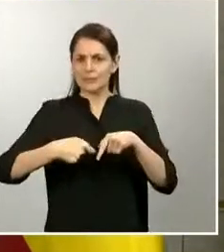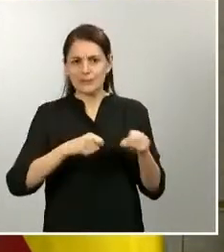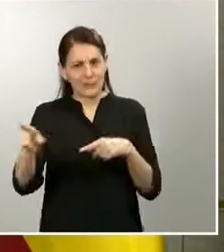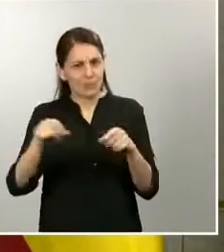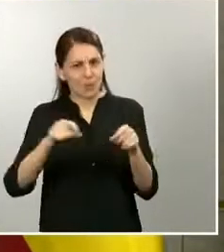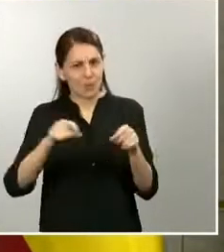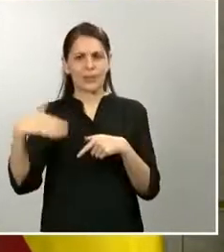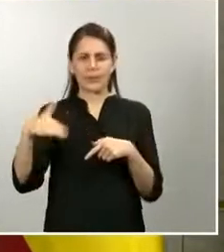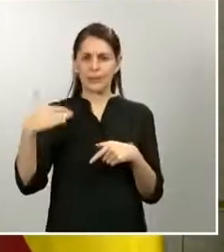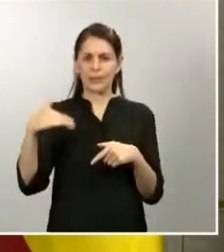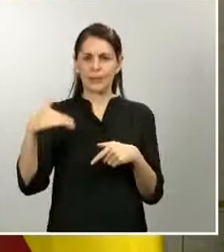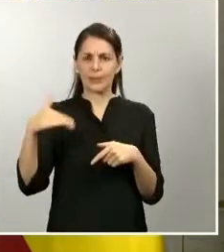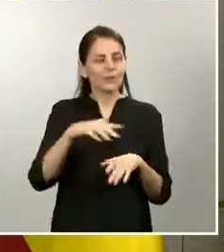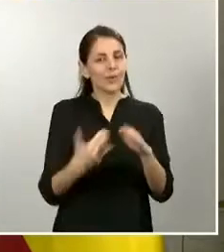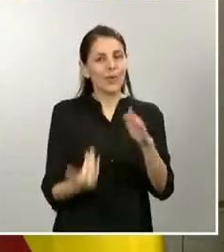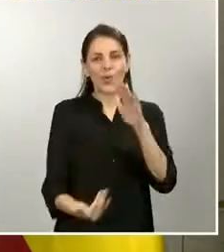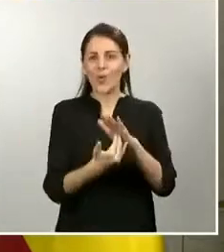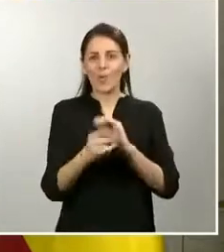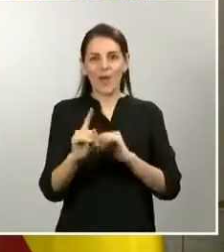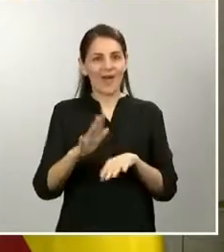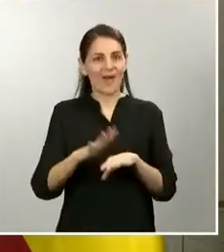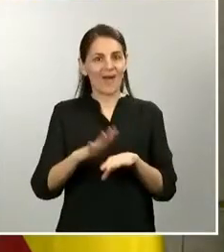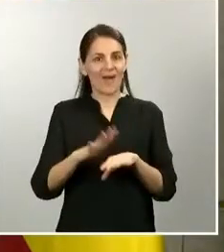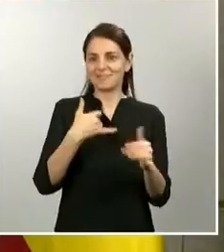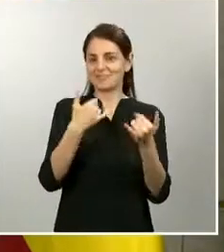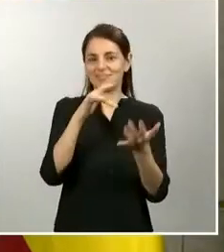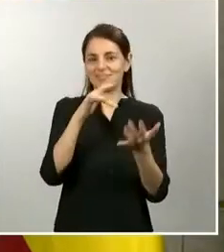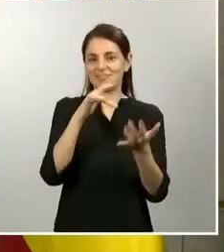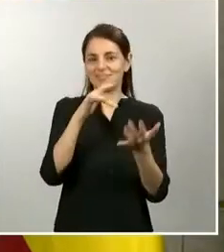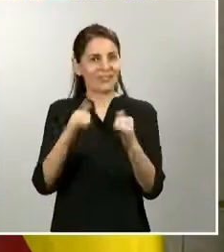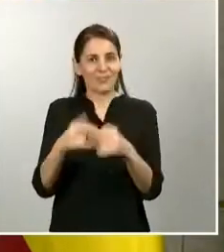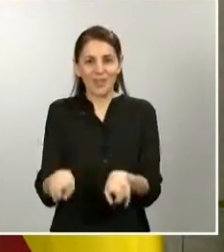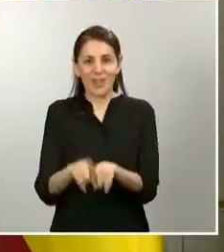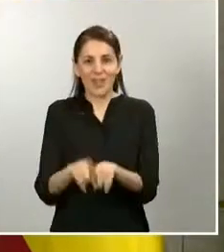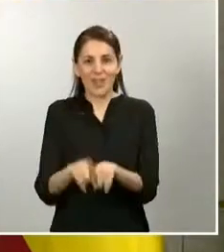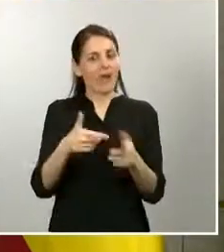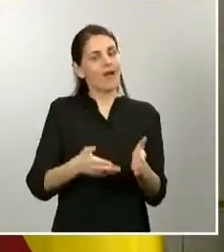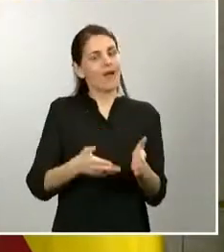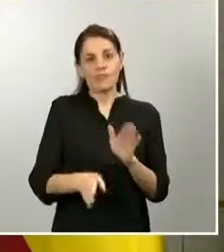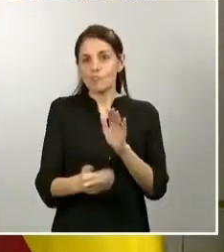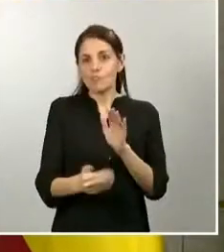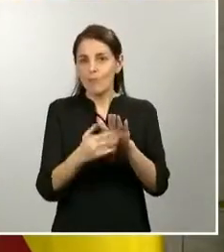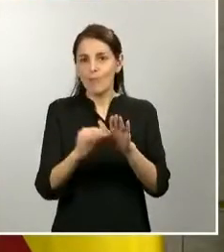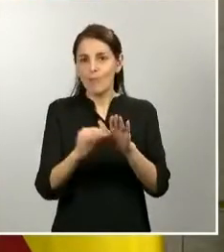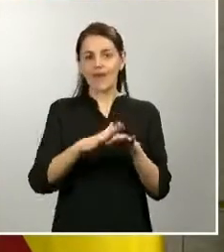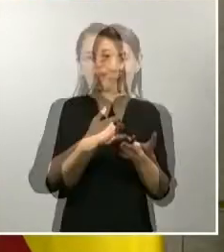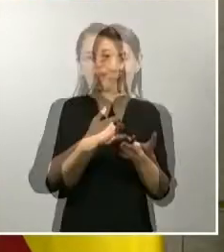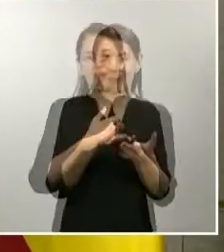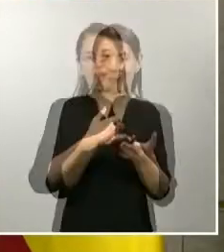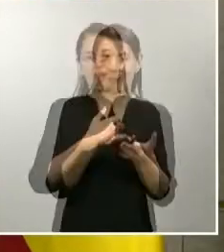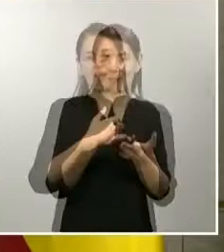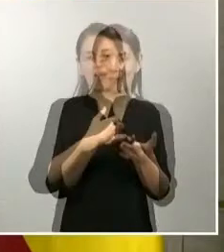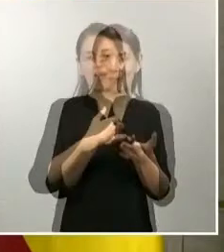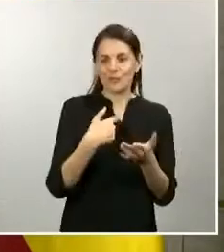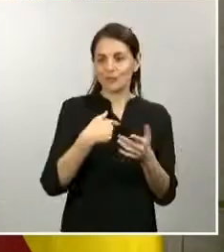garantizar el aprovisionamiento y el suministro de medicamentos y productos esenciales.